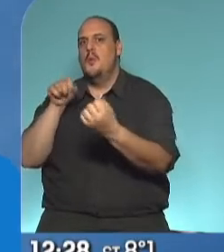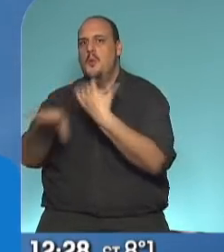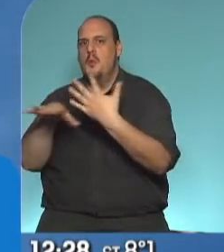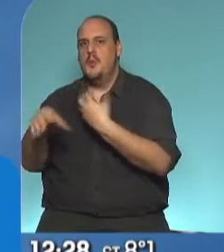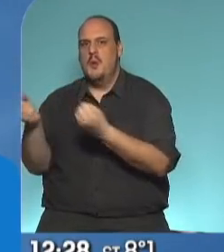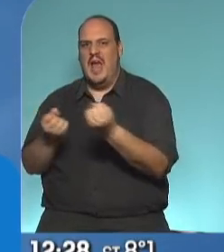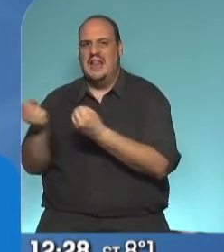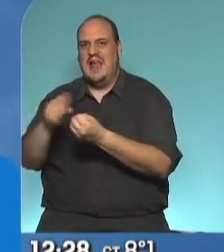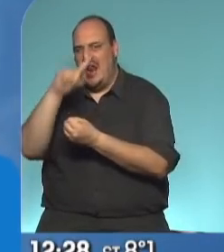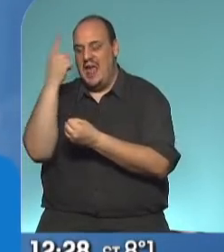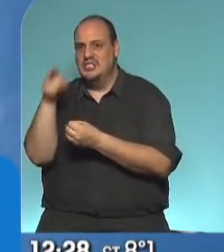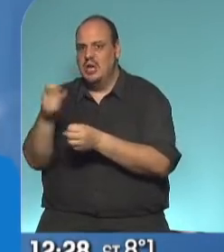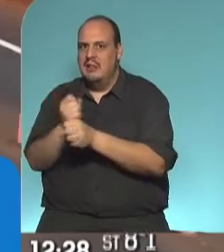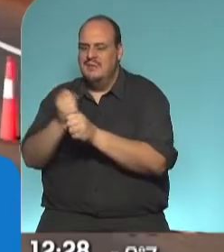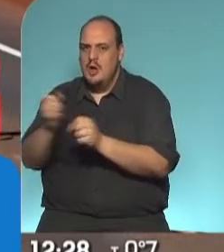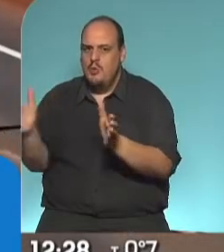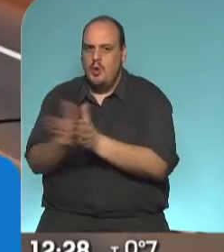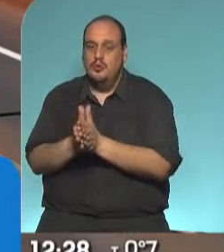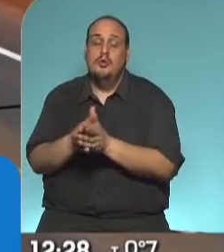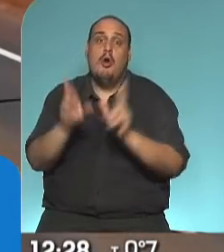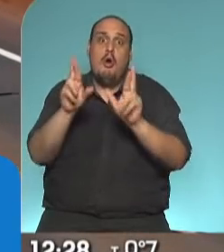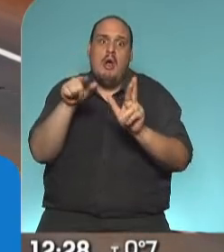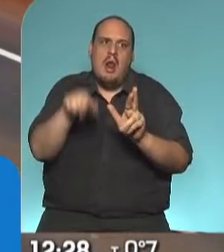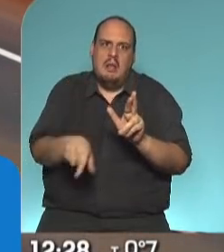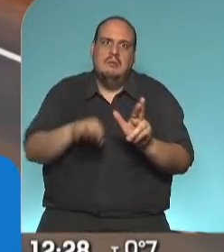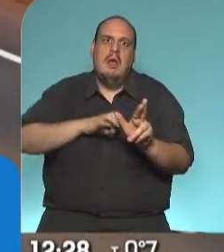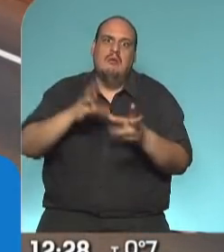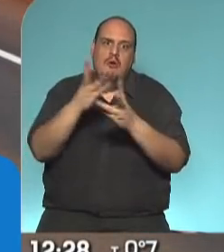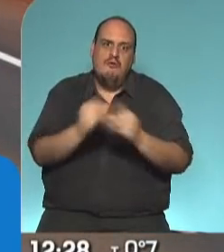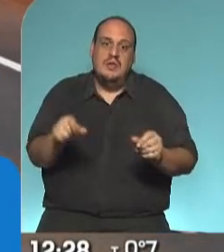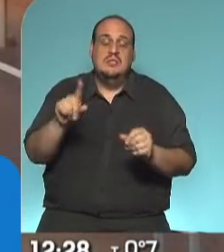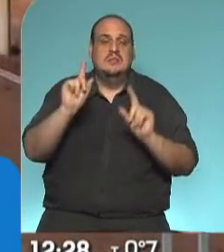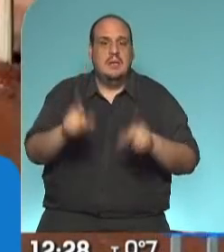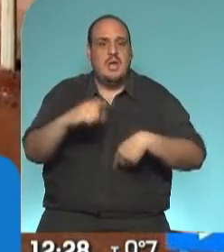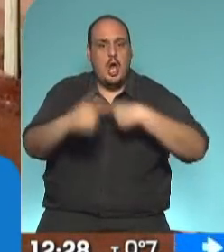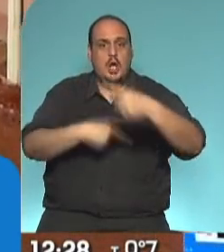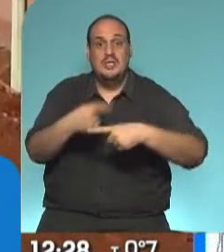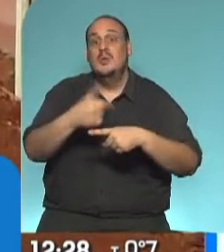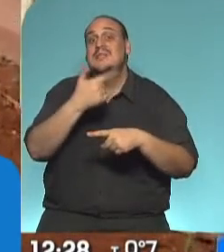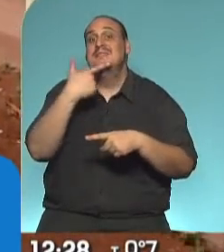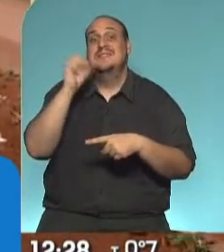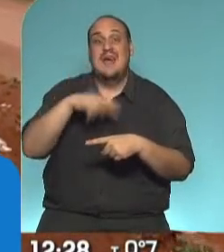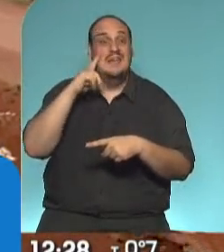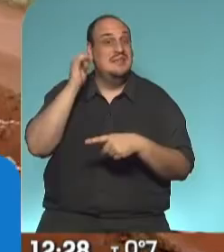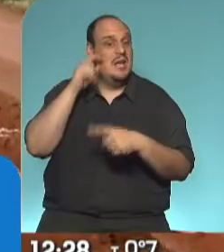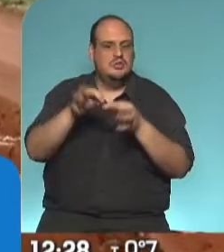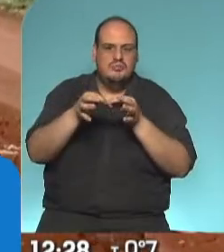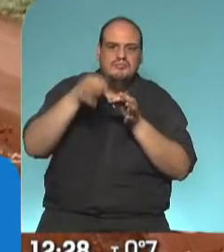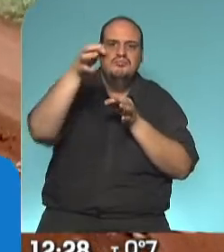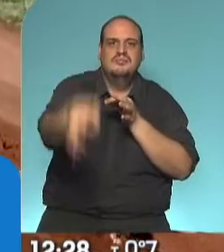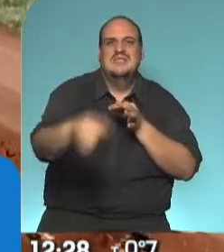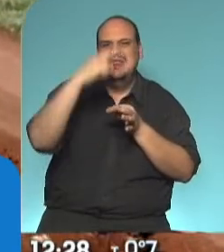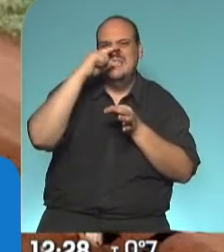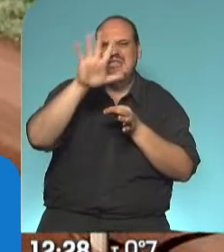que podríamos llevarla adelante. Y bueno, pensar y soñar que podemos continuar de San Ignacio en adelante, esos 75